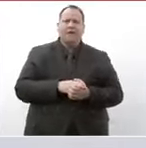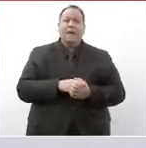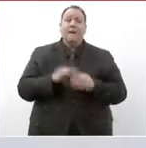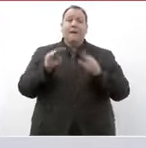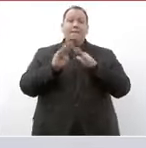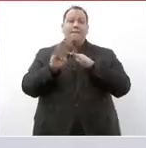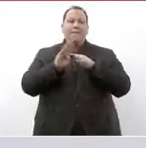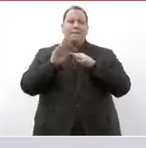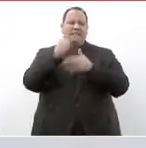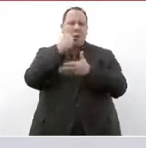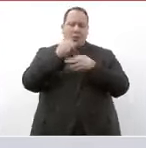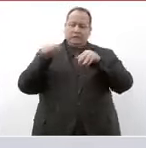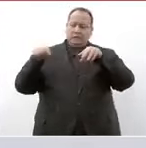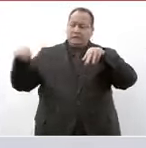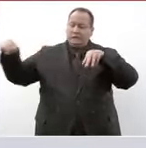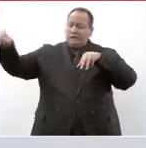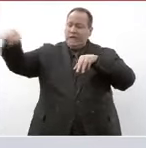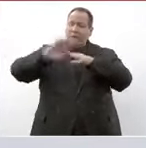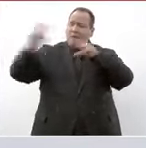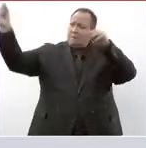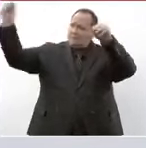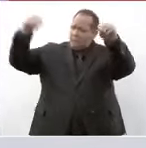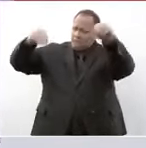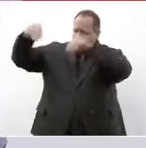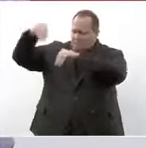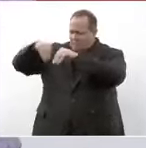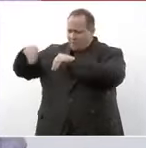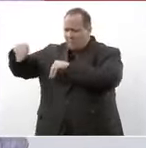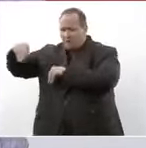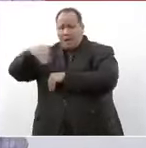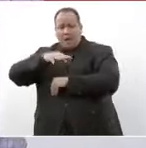migrantes son ciudades